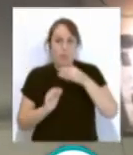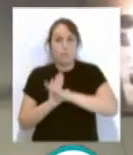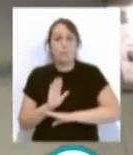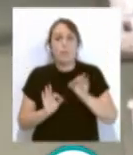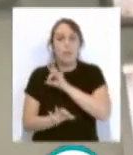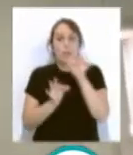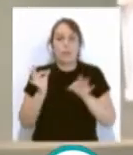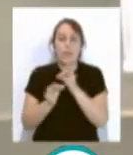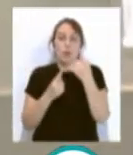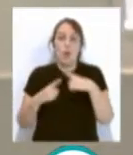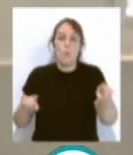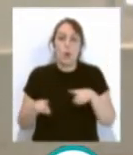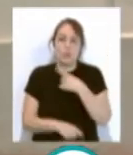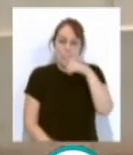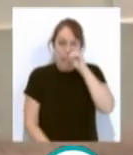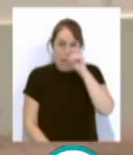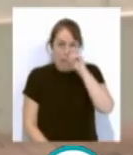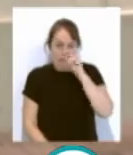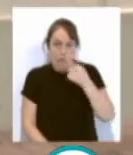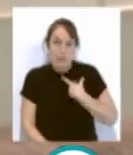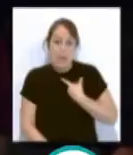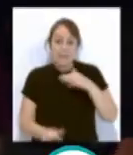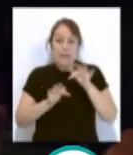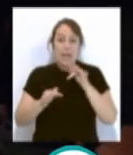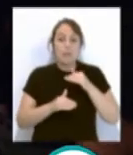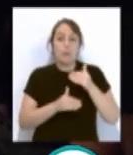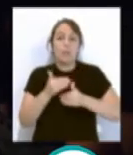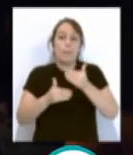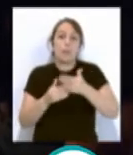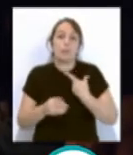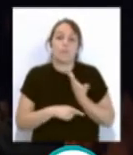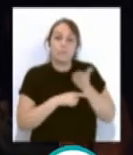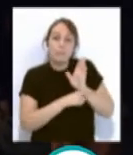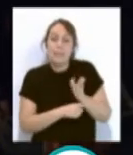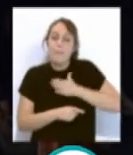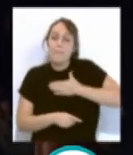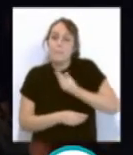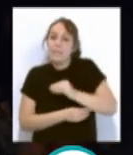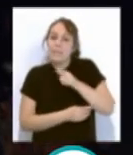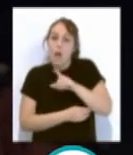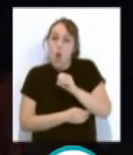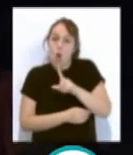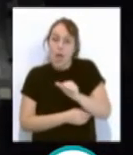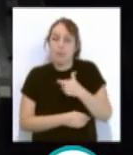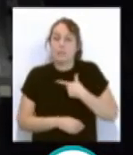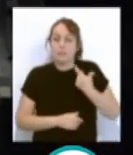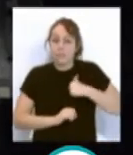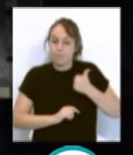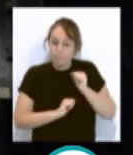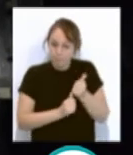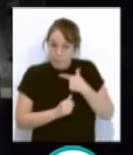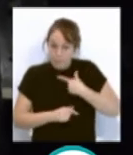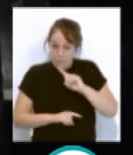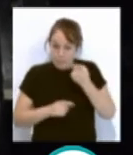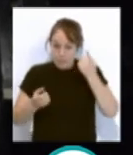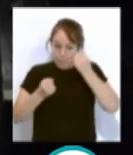ciclo de música clásica. Teatro en Camino presentó Mi Niña Lola, historia de un reencuentro en el primer espectáculo de la central